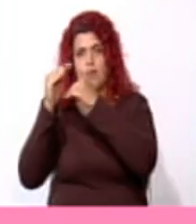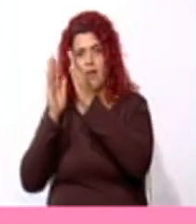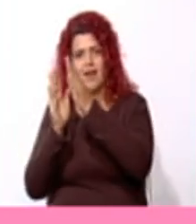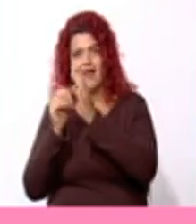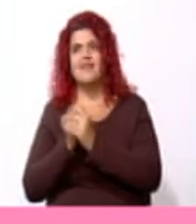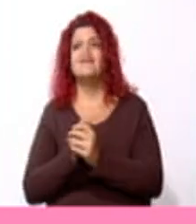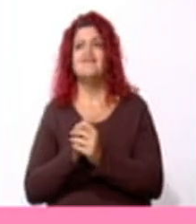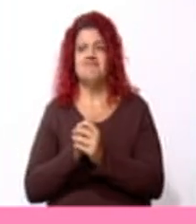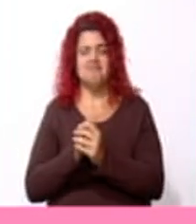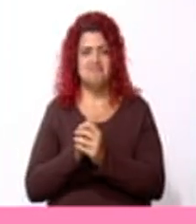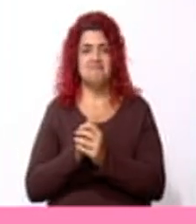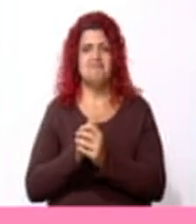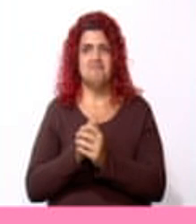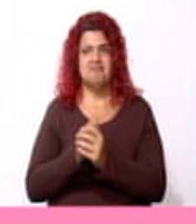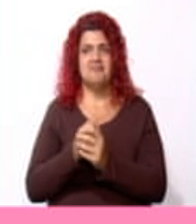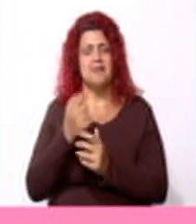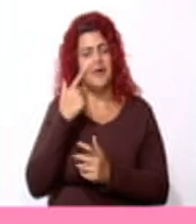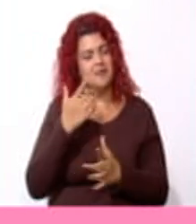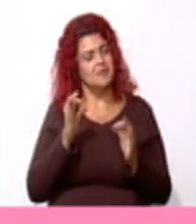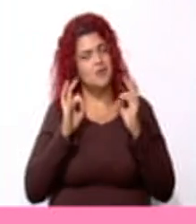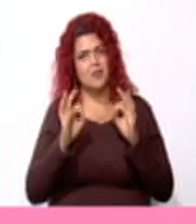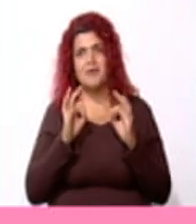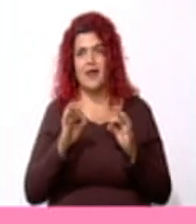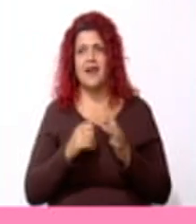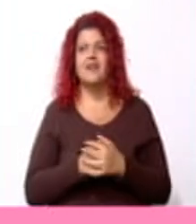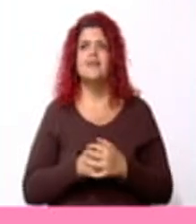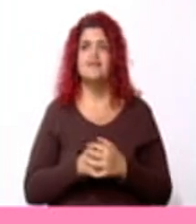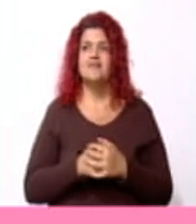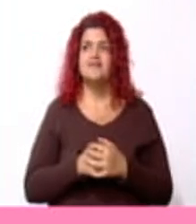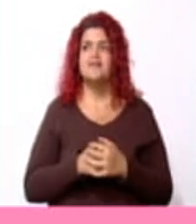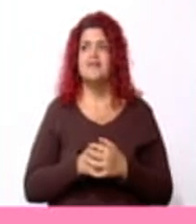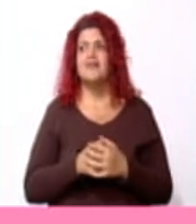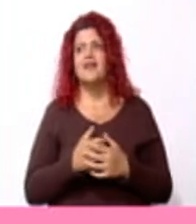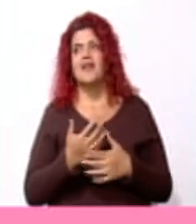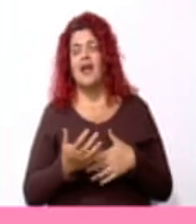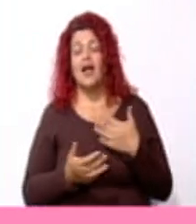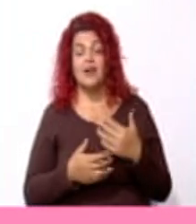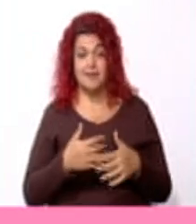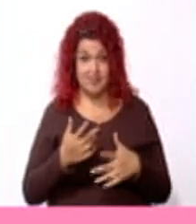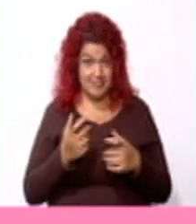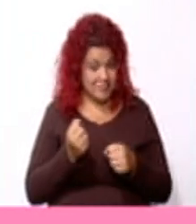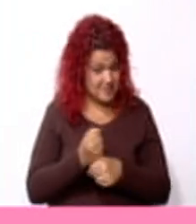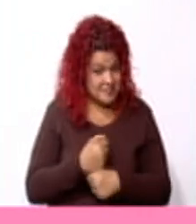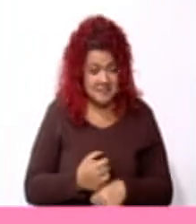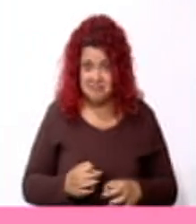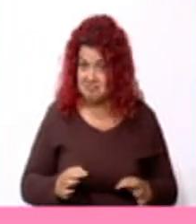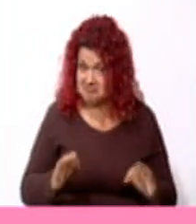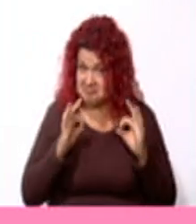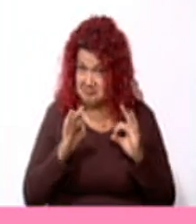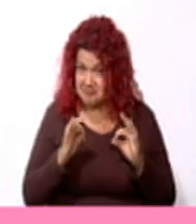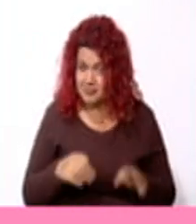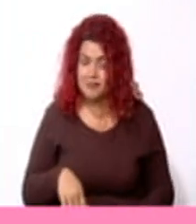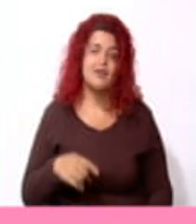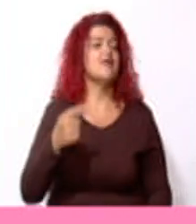¿Ven? Muy bien. Entonces, lo están haciendo bien. Veamos este otro